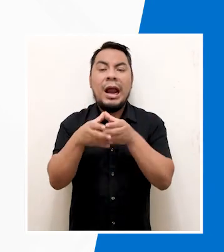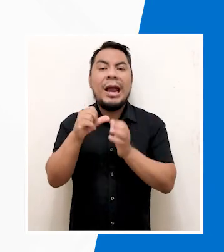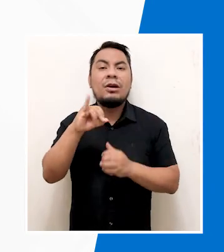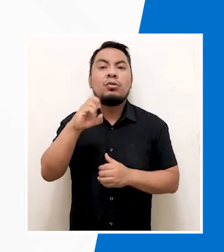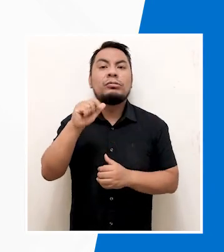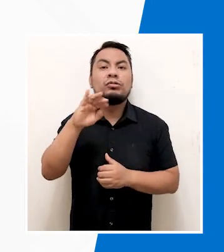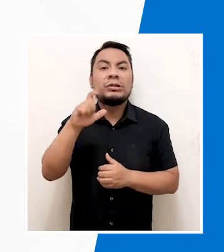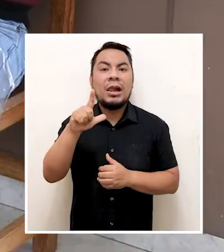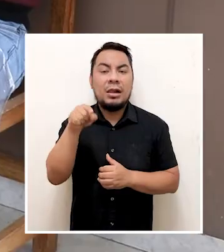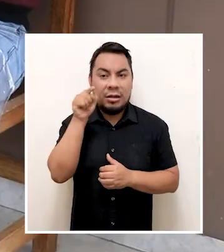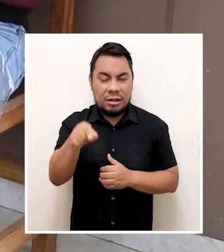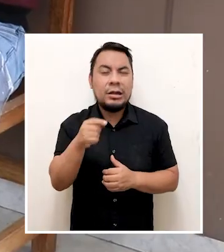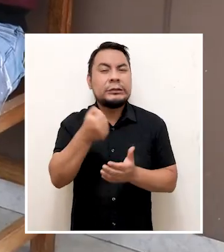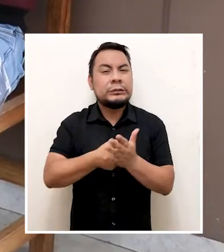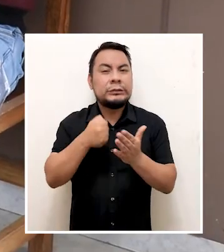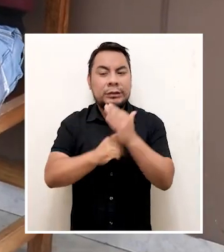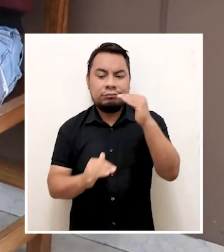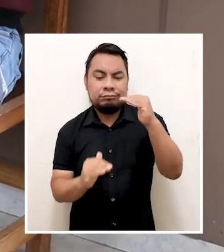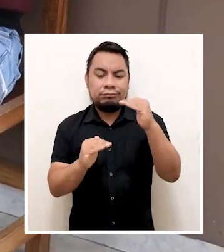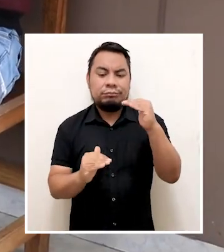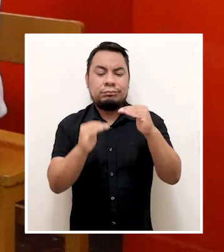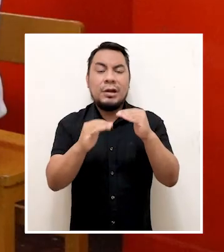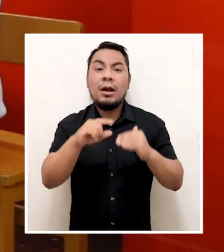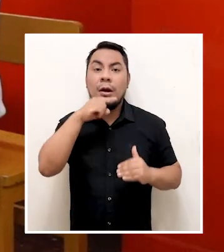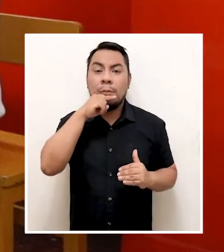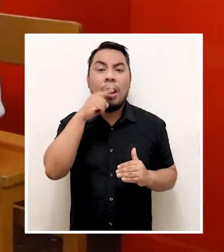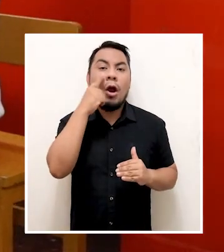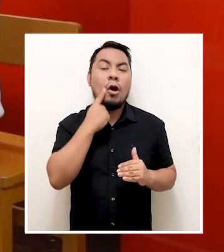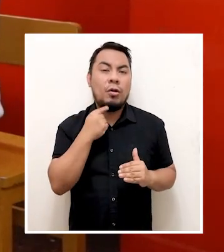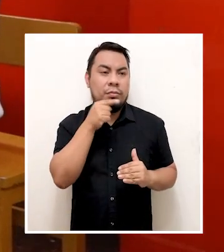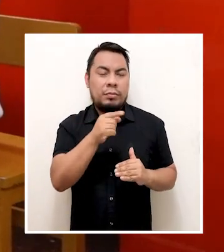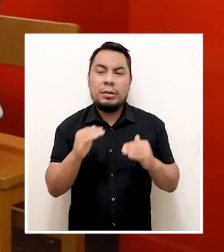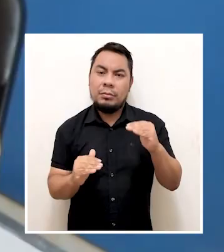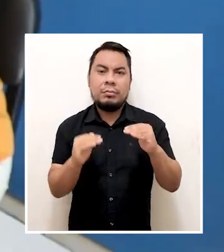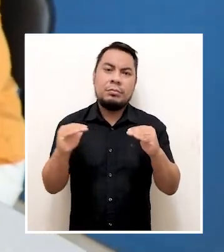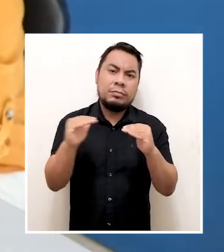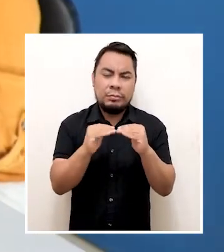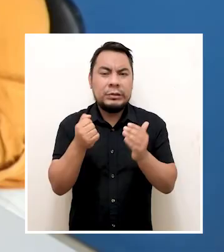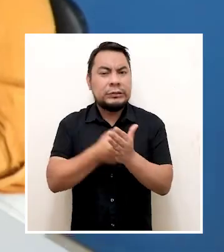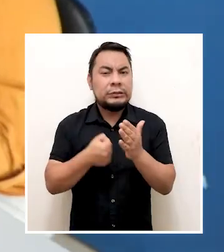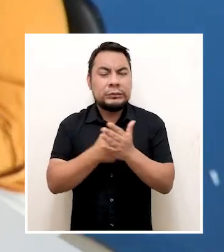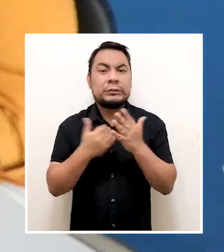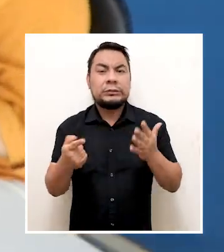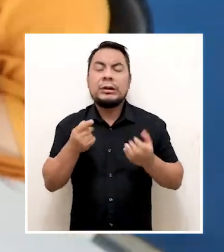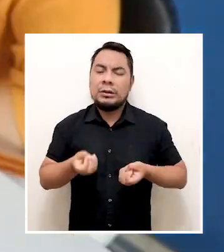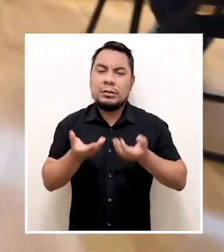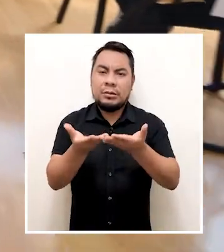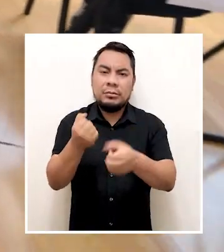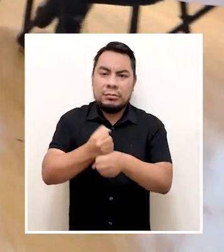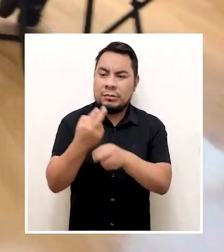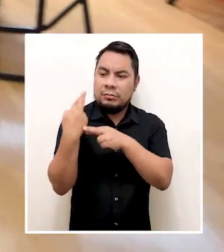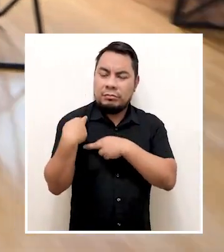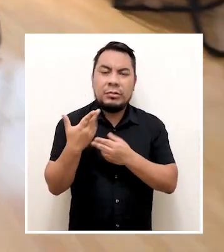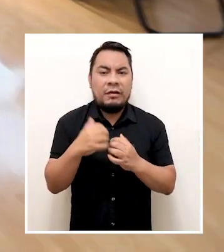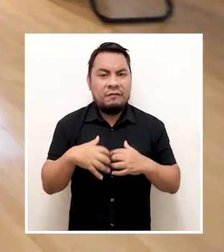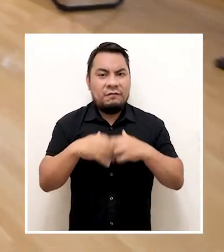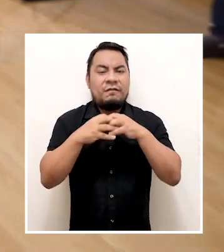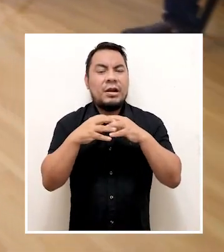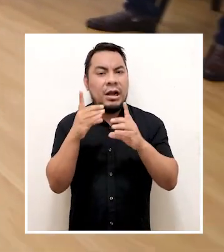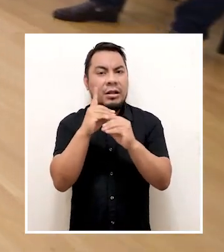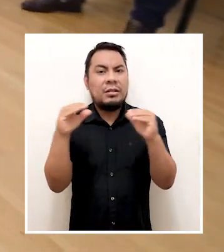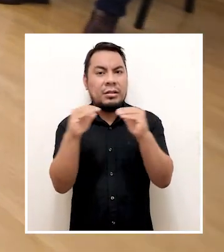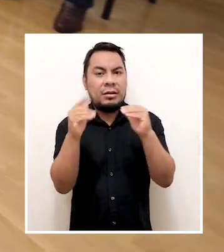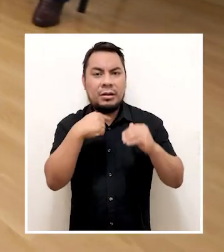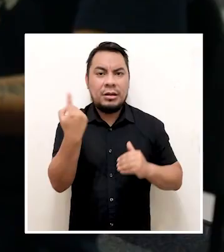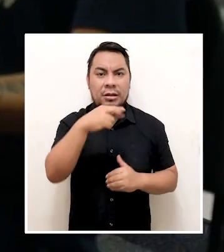la OMP y Eurosocial contribuyen en cerrar las brechas de desigualdad entre mujeres y hombres en la esfera pública y reiteran su labor en el